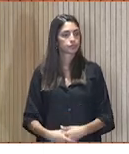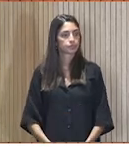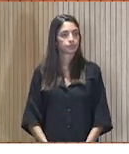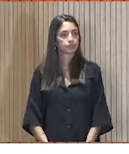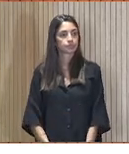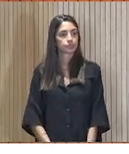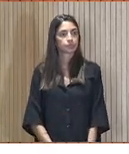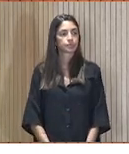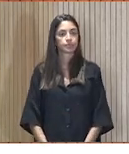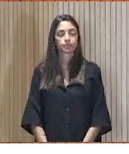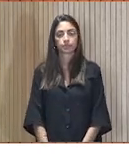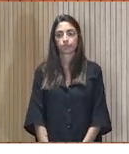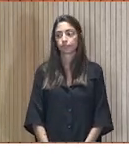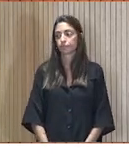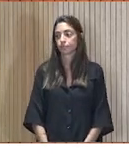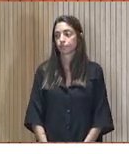Aplausos